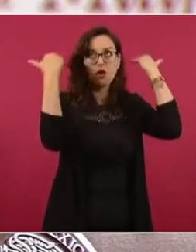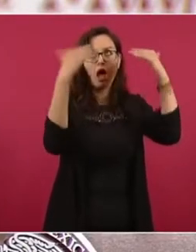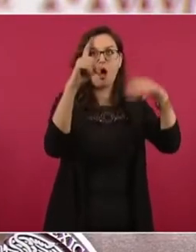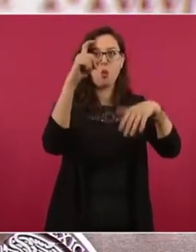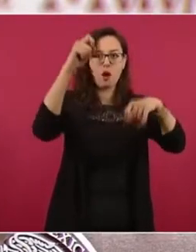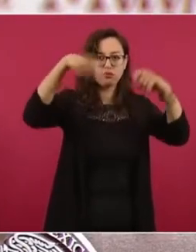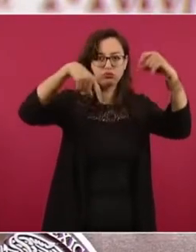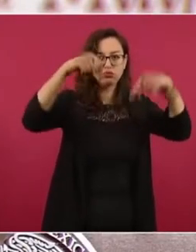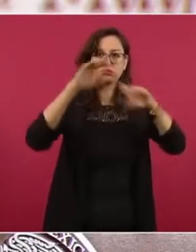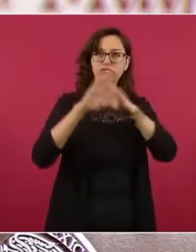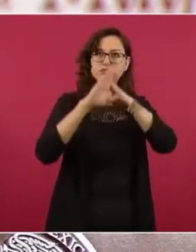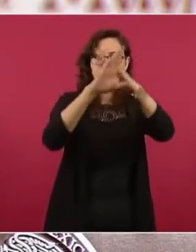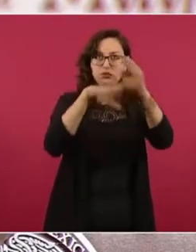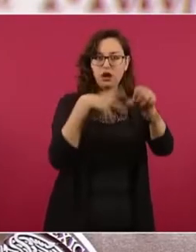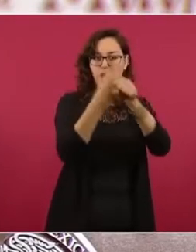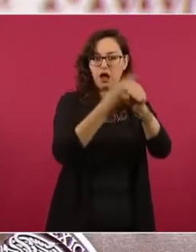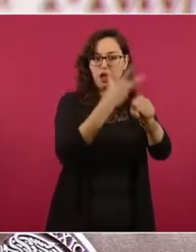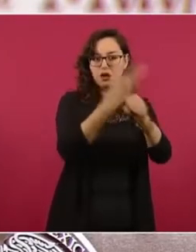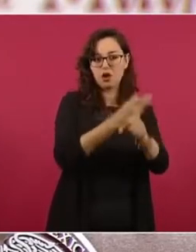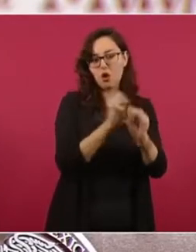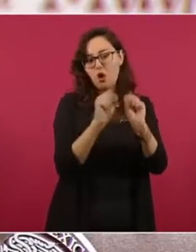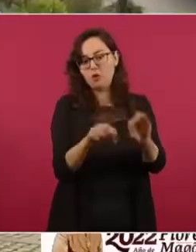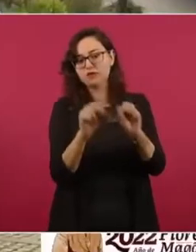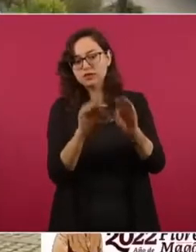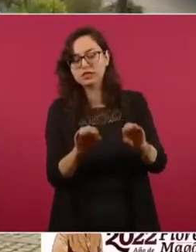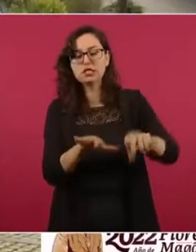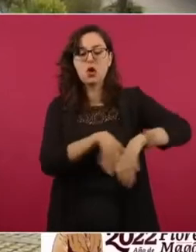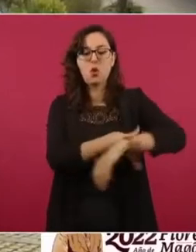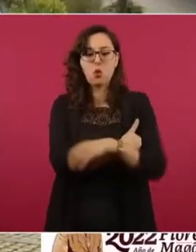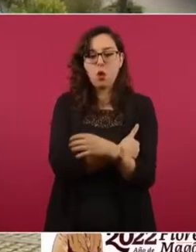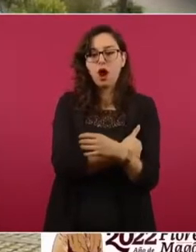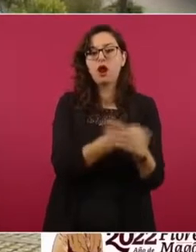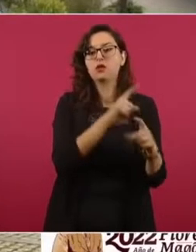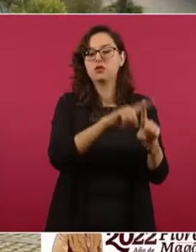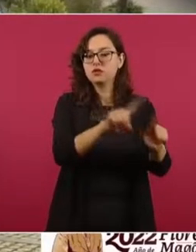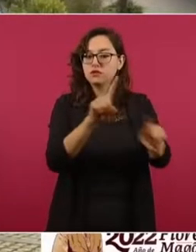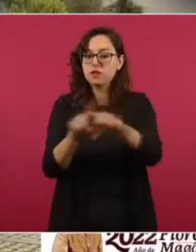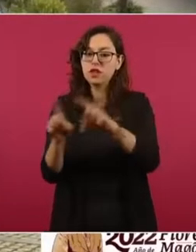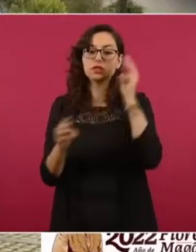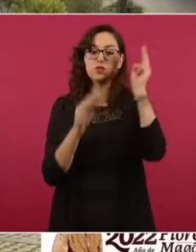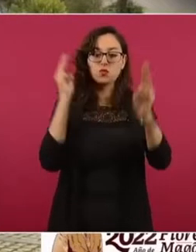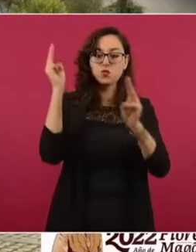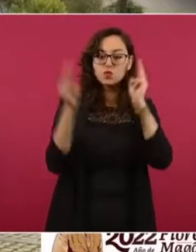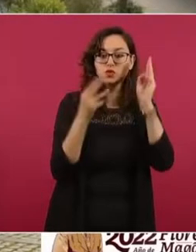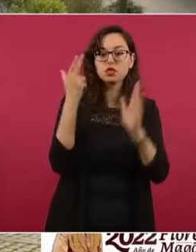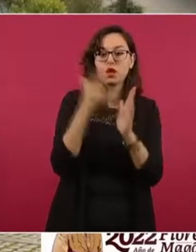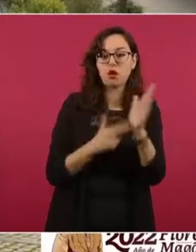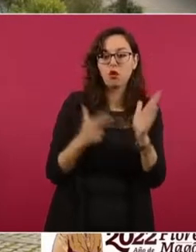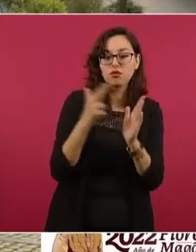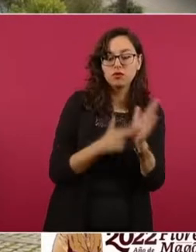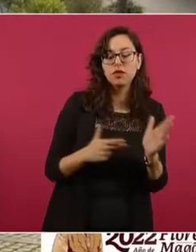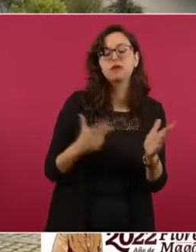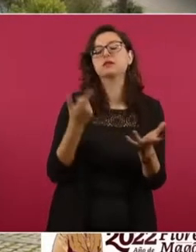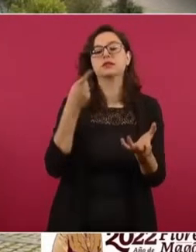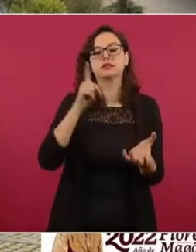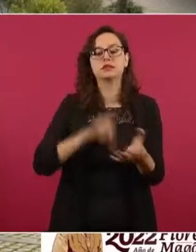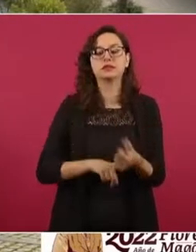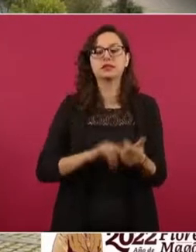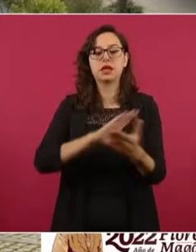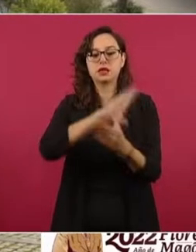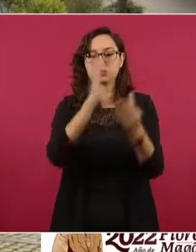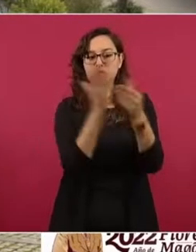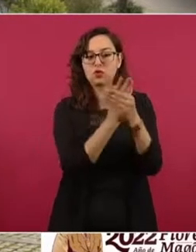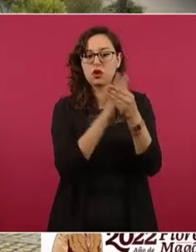almacén, oficinas de los trabajadores, el taller de diseño de museografía, el archivo técnico del Consejo Nacional de